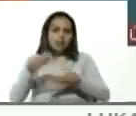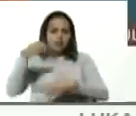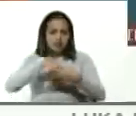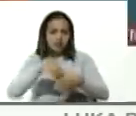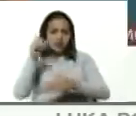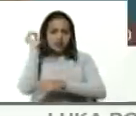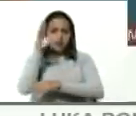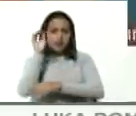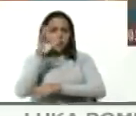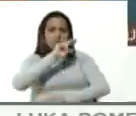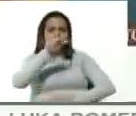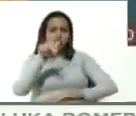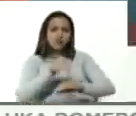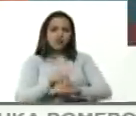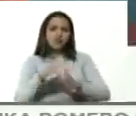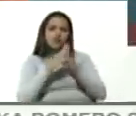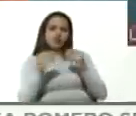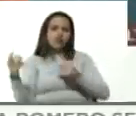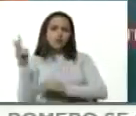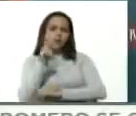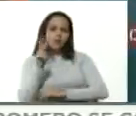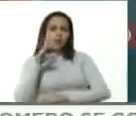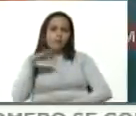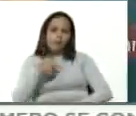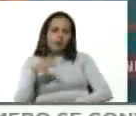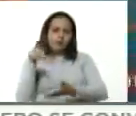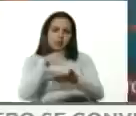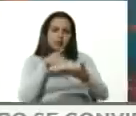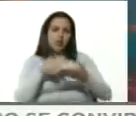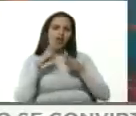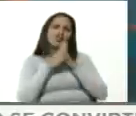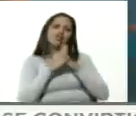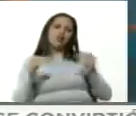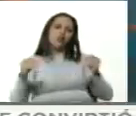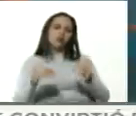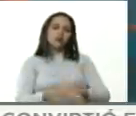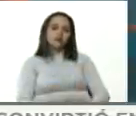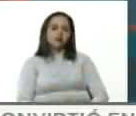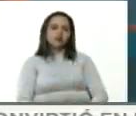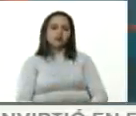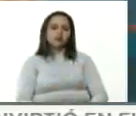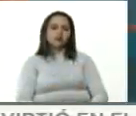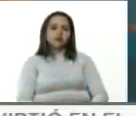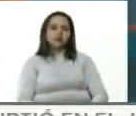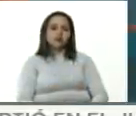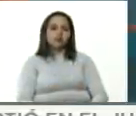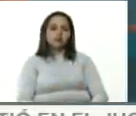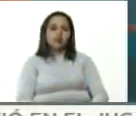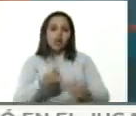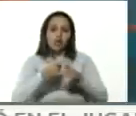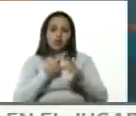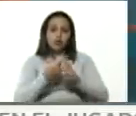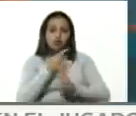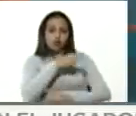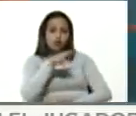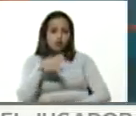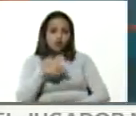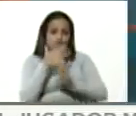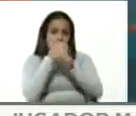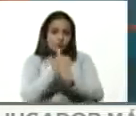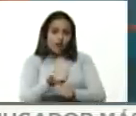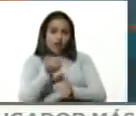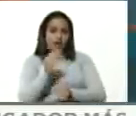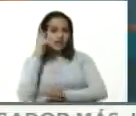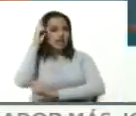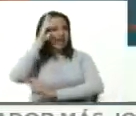la Asamblea Nacional y todos los venezolanos pueden participar y todas las venezolanas pueden participar así que nosotros esperamos que hay una